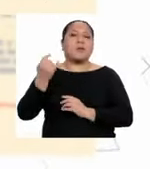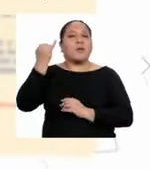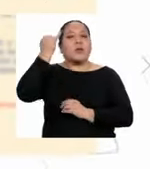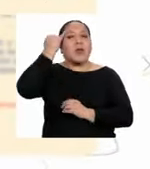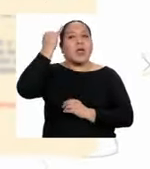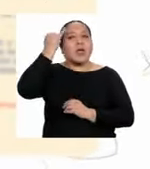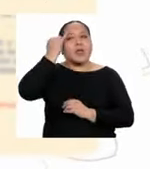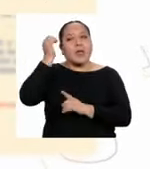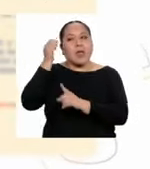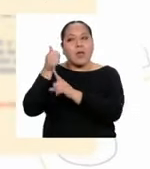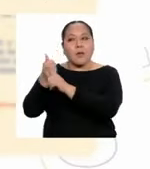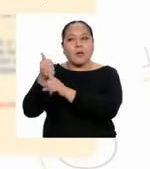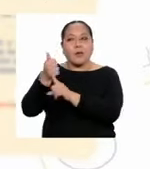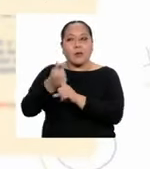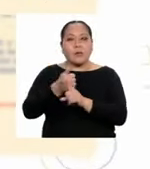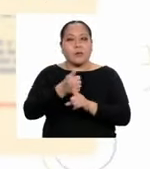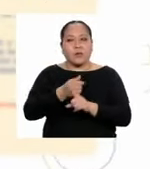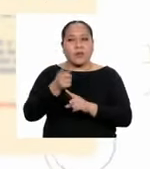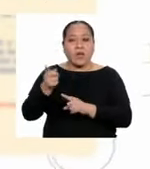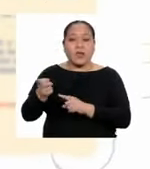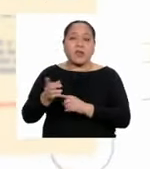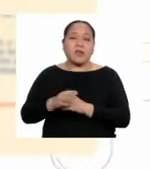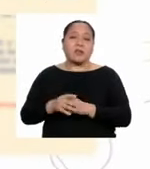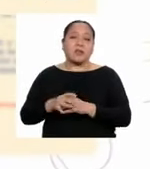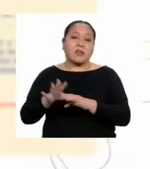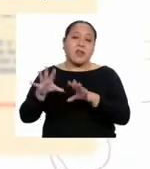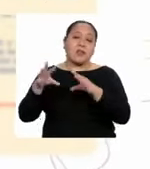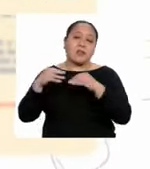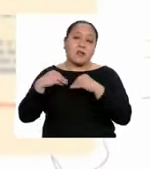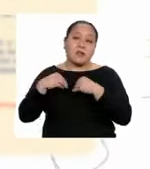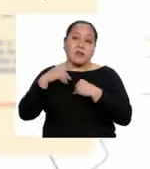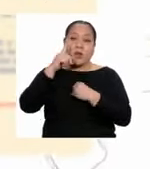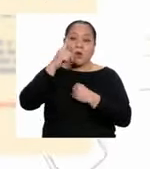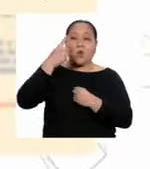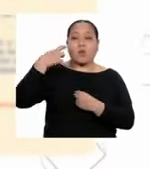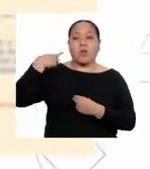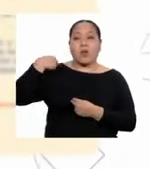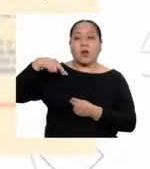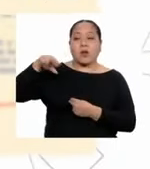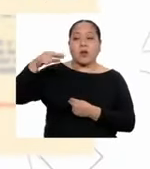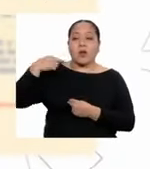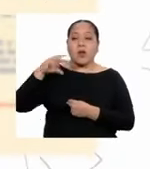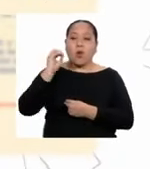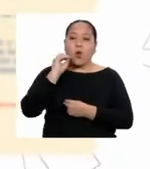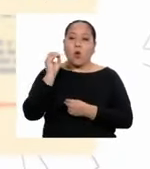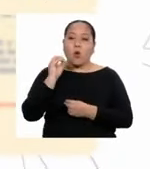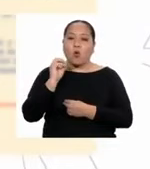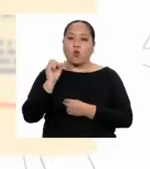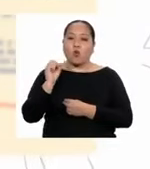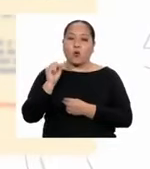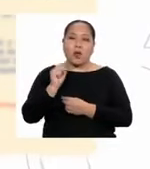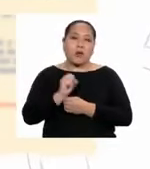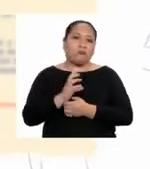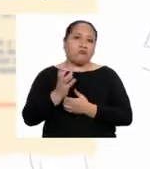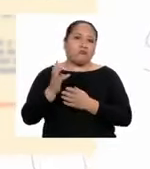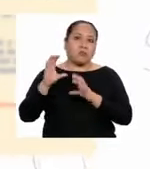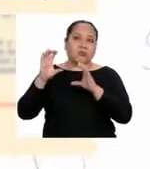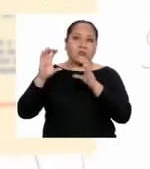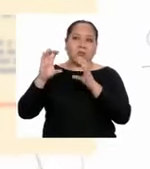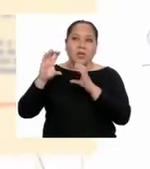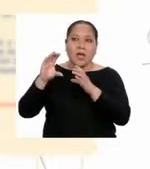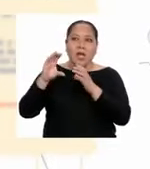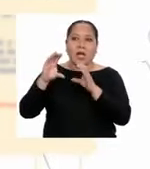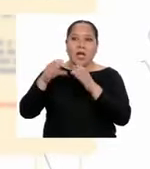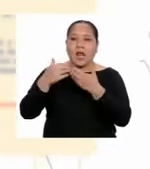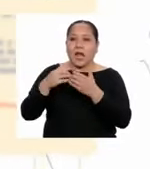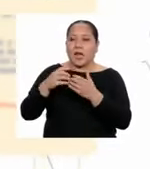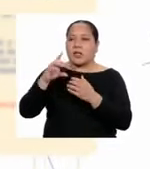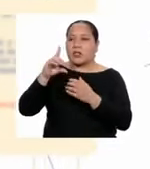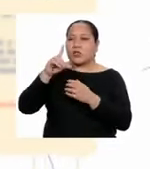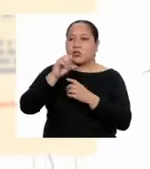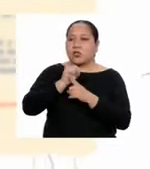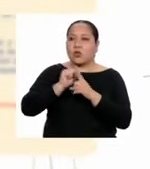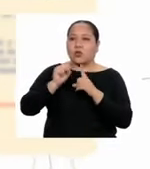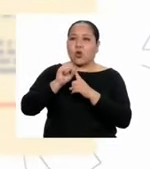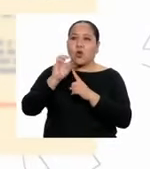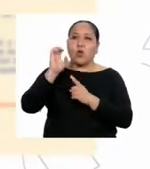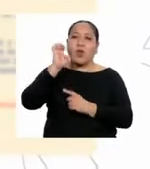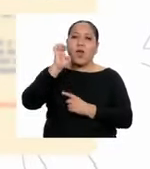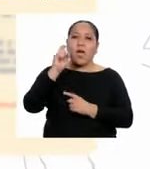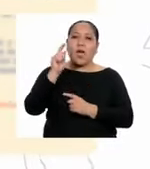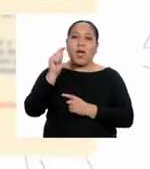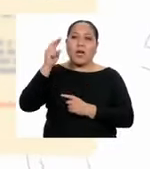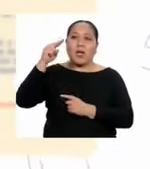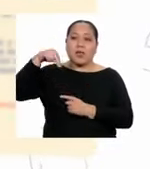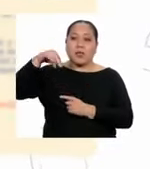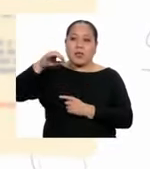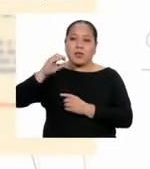Así, se argumenta que una religión o una clase social o una etnia es superior a otra,